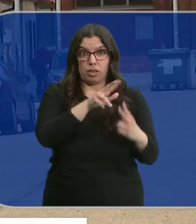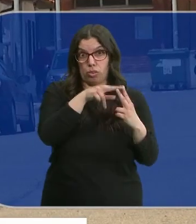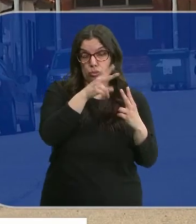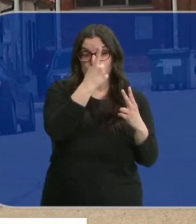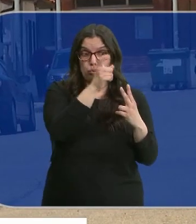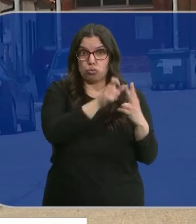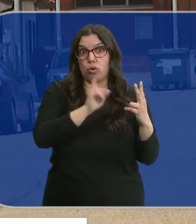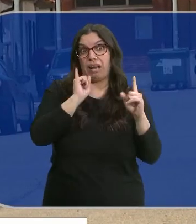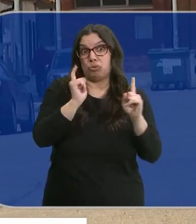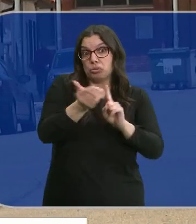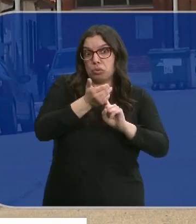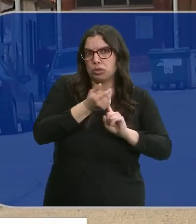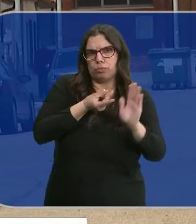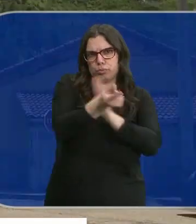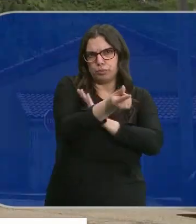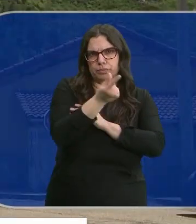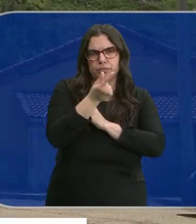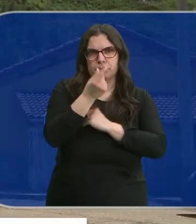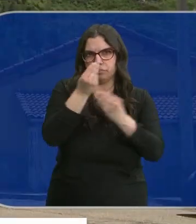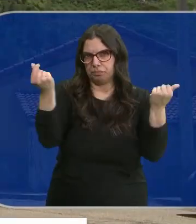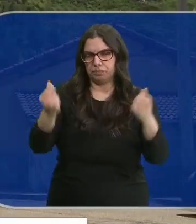presunto caso de secuestro se ha dado a la fuga.